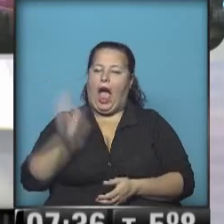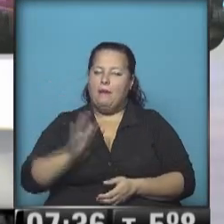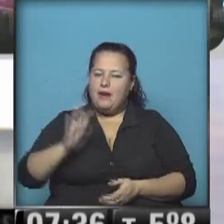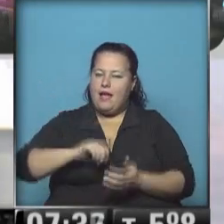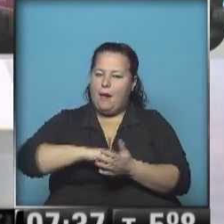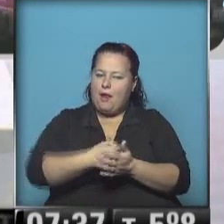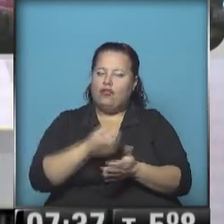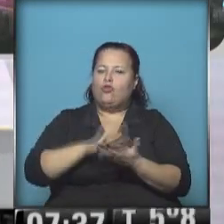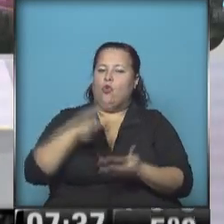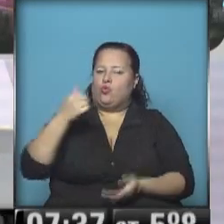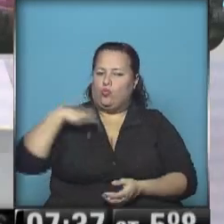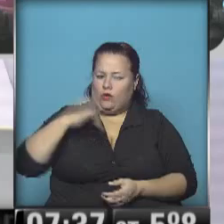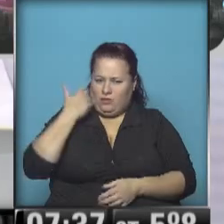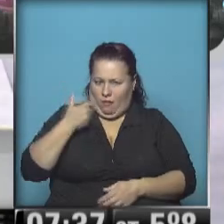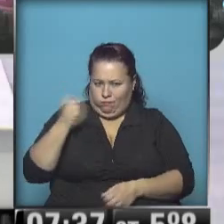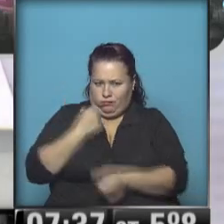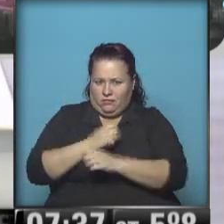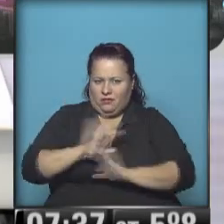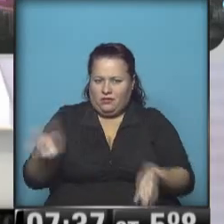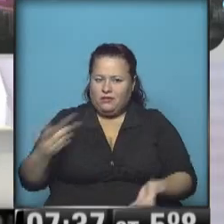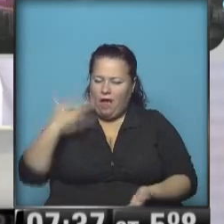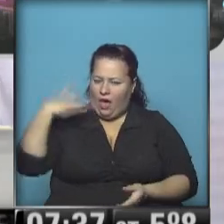con nuestro dinero, con dinero ya trabajado.